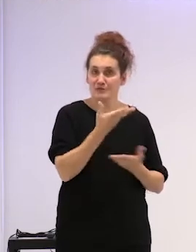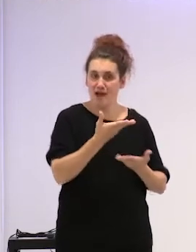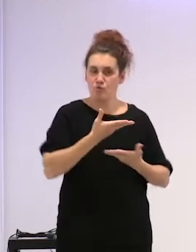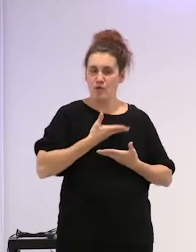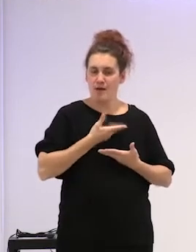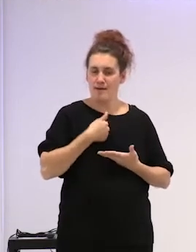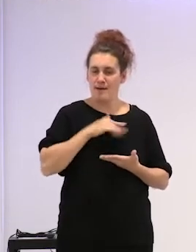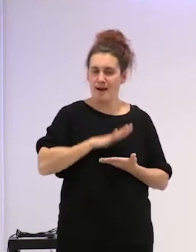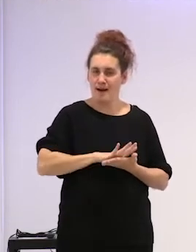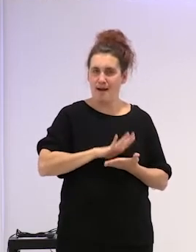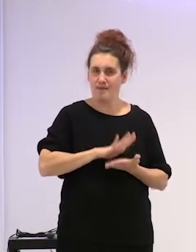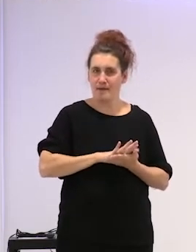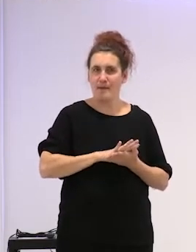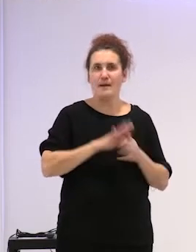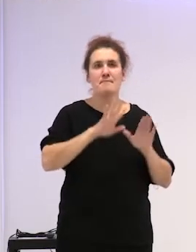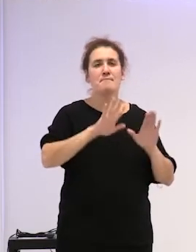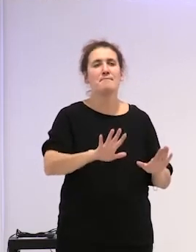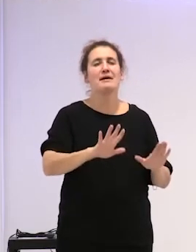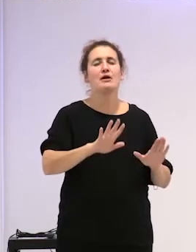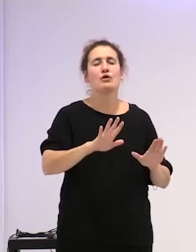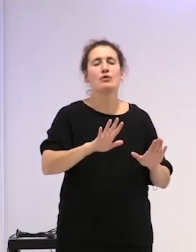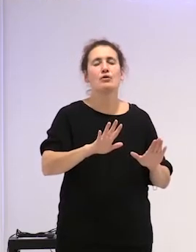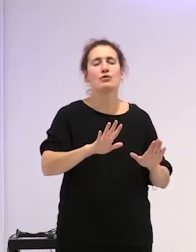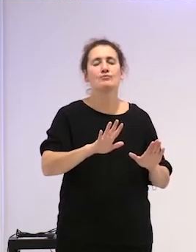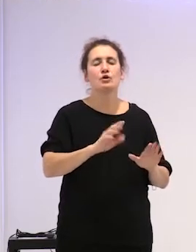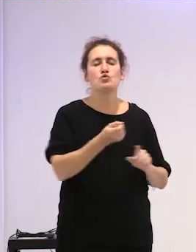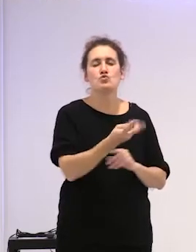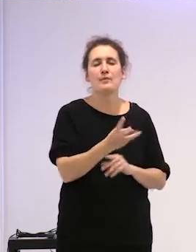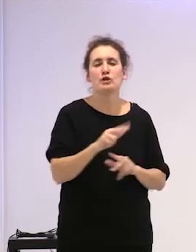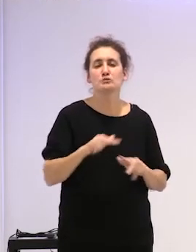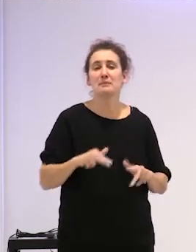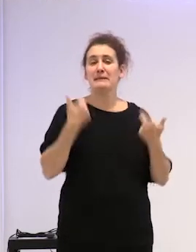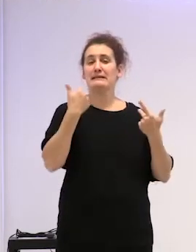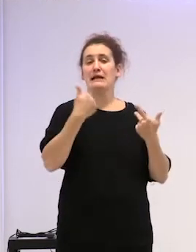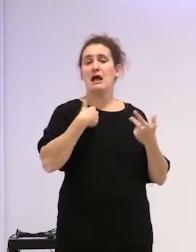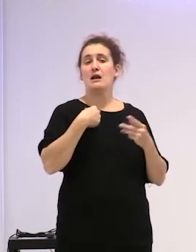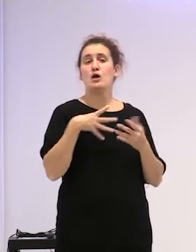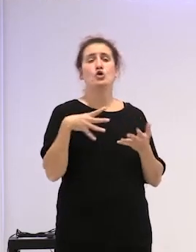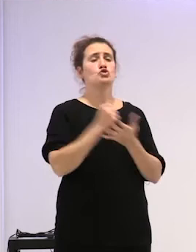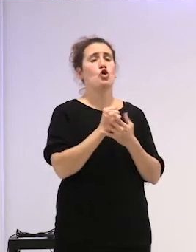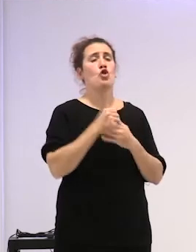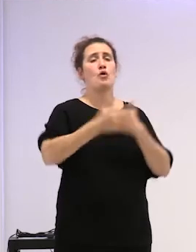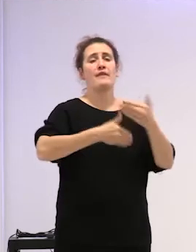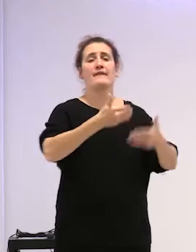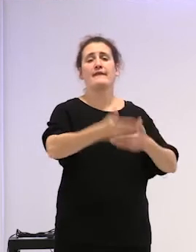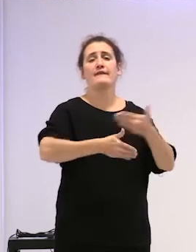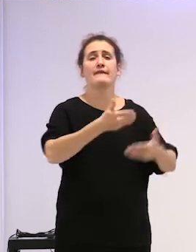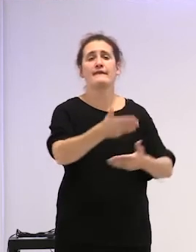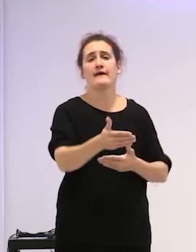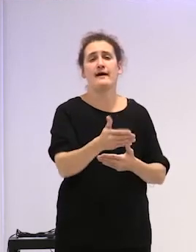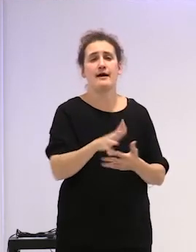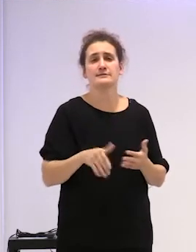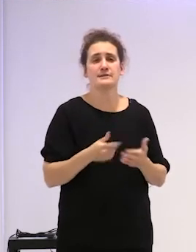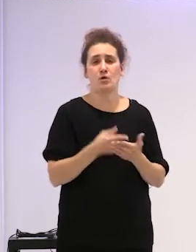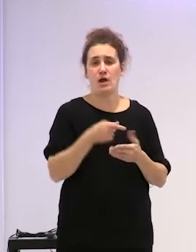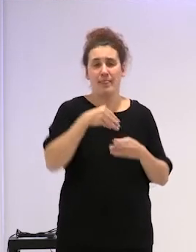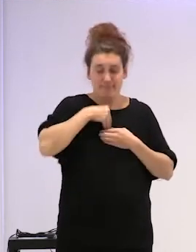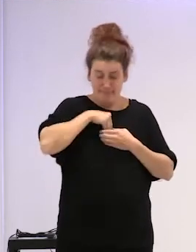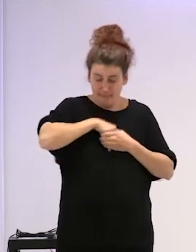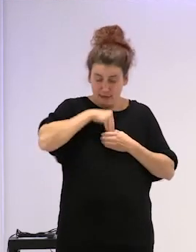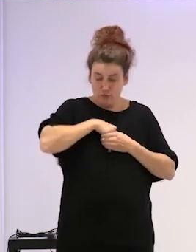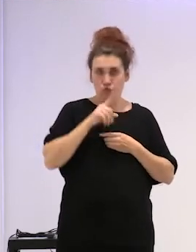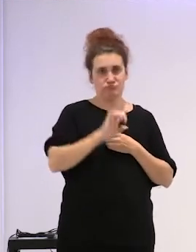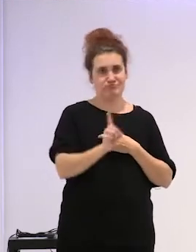calmaban, pero no le permitían elaborar todo lo que estaba sucediendo dentro. Entonces,